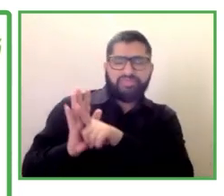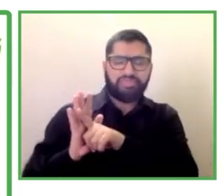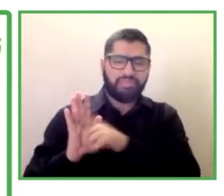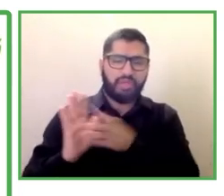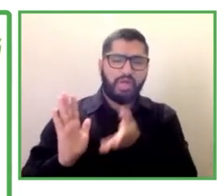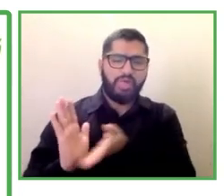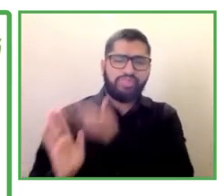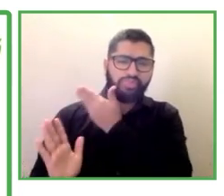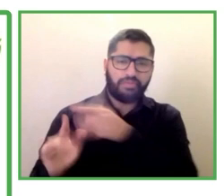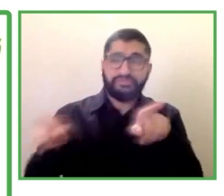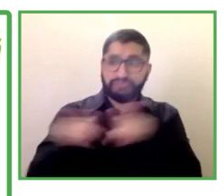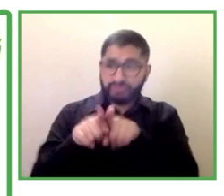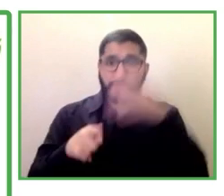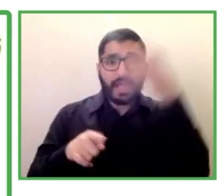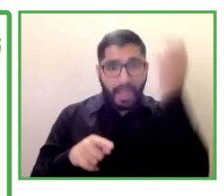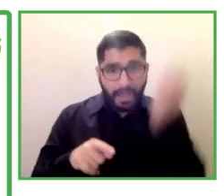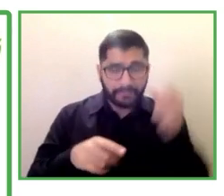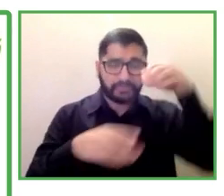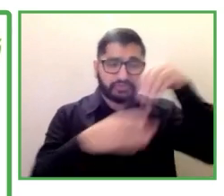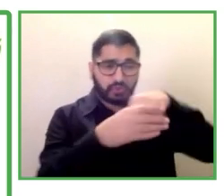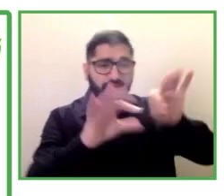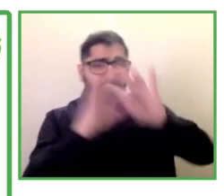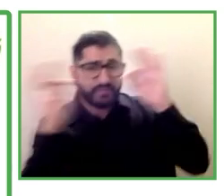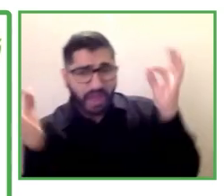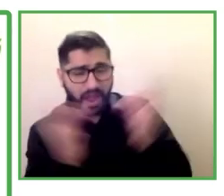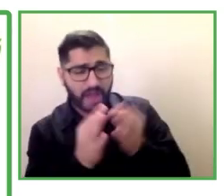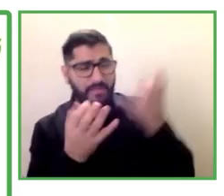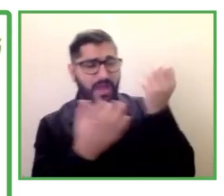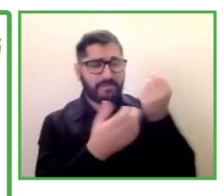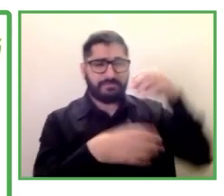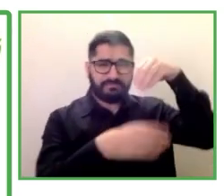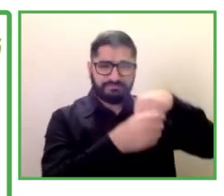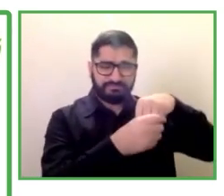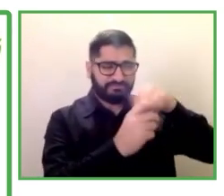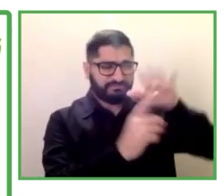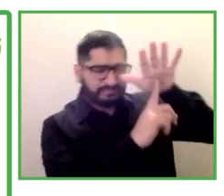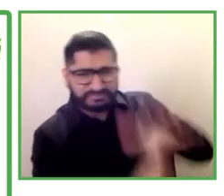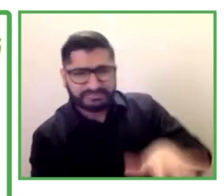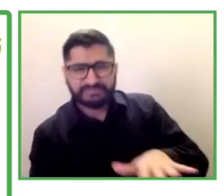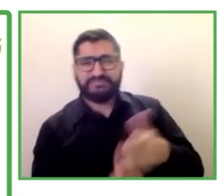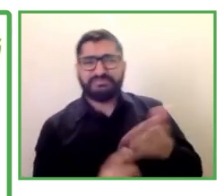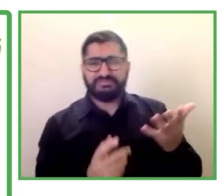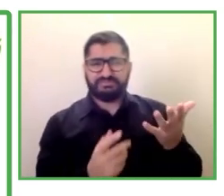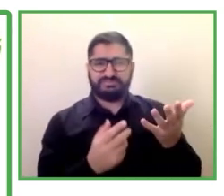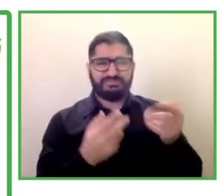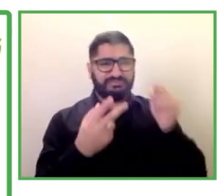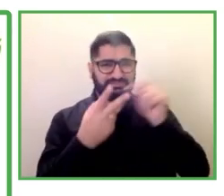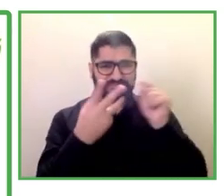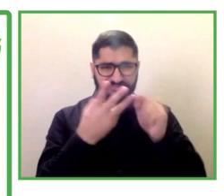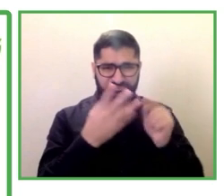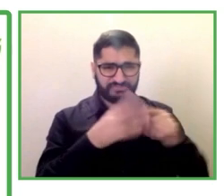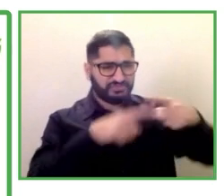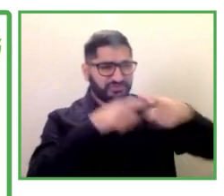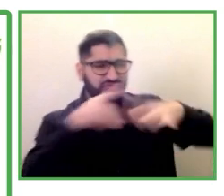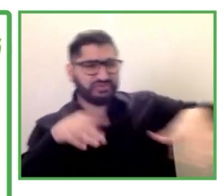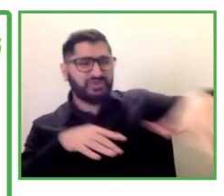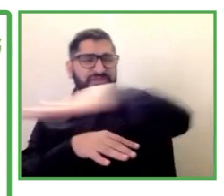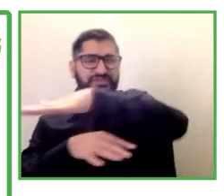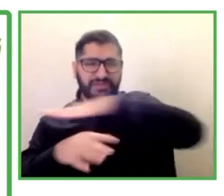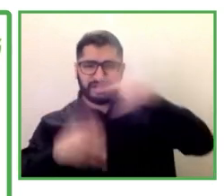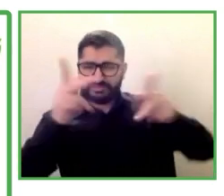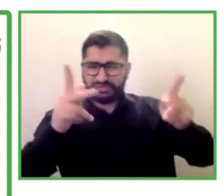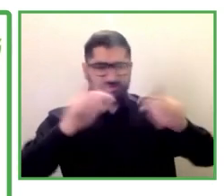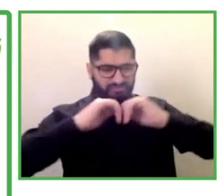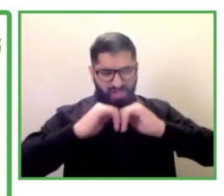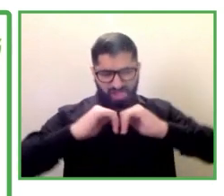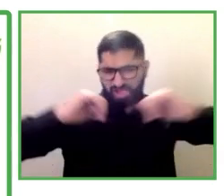entornos de exclusión social y marginación. Por tanto, como decía, se enfrentan a una múltiple discriminación.